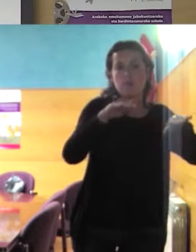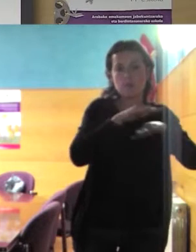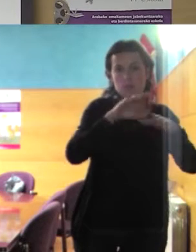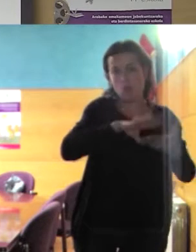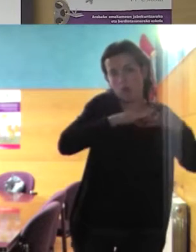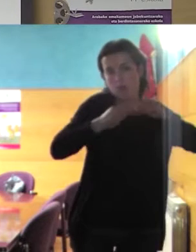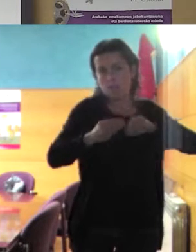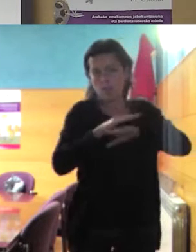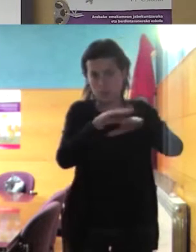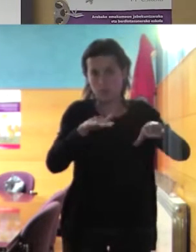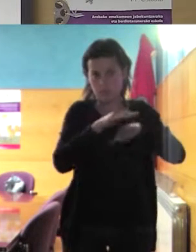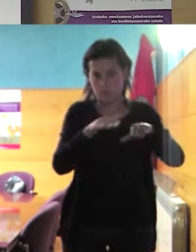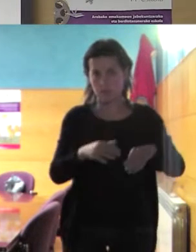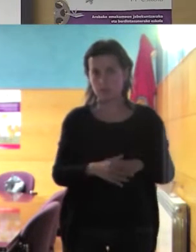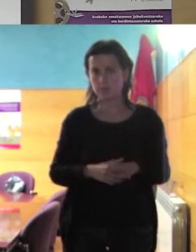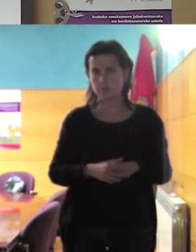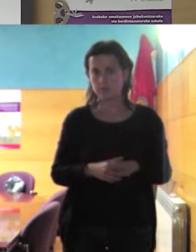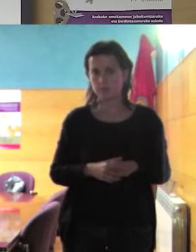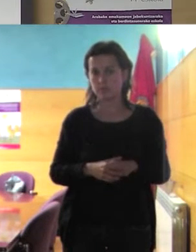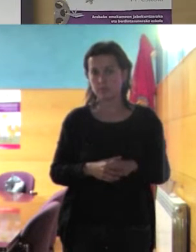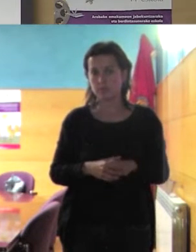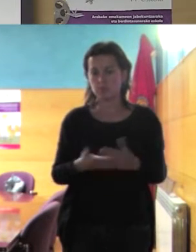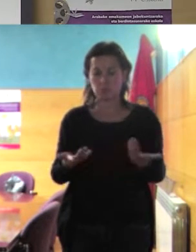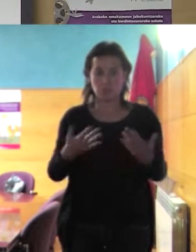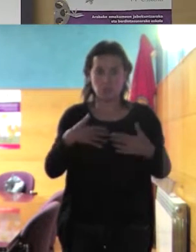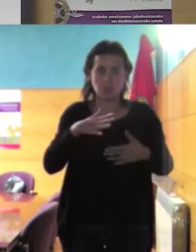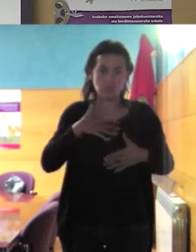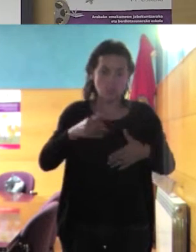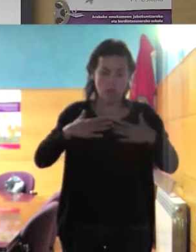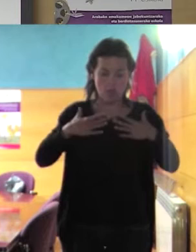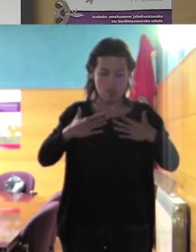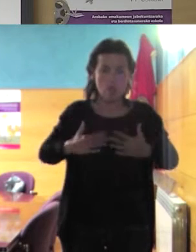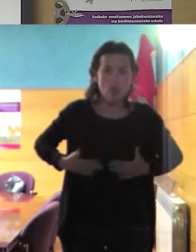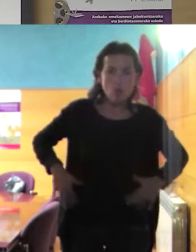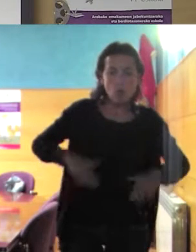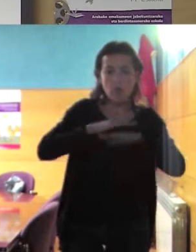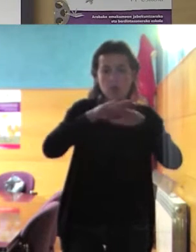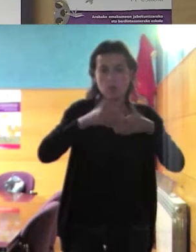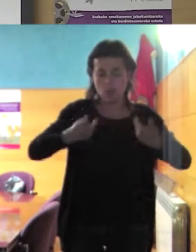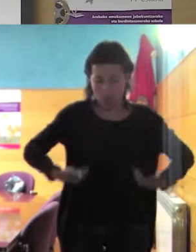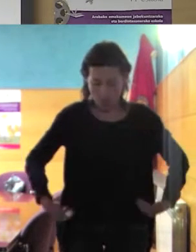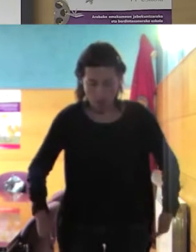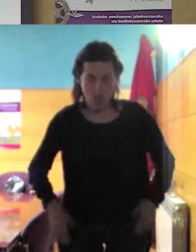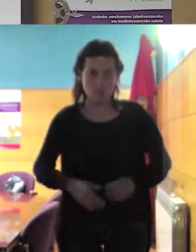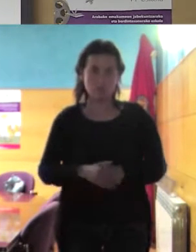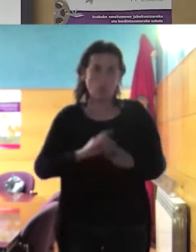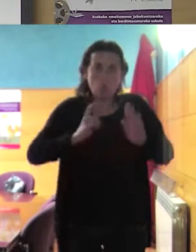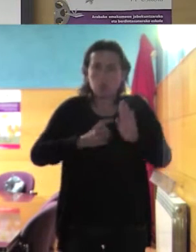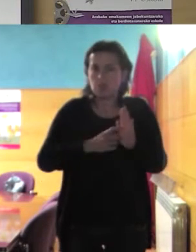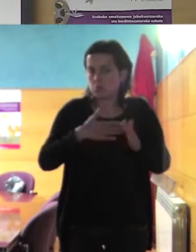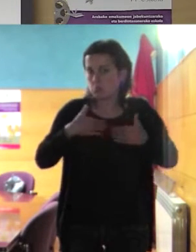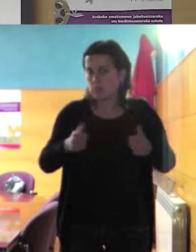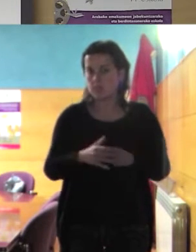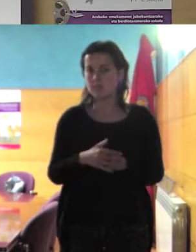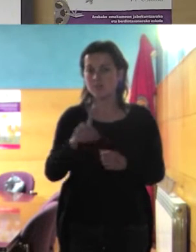se llama Burkini ahora y que podemos llamar bañador largo bañador completo si queremos hemos visto imágenes este verano